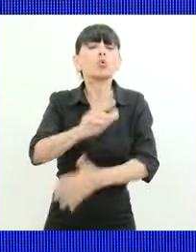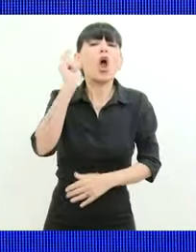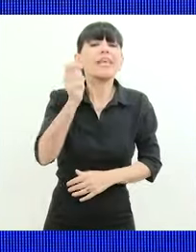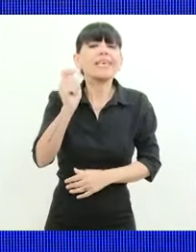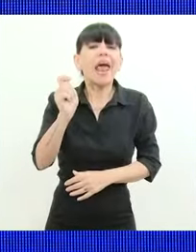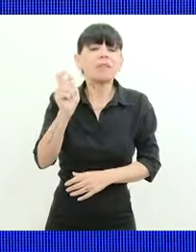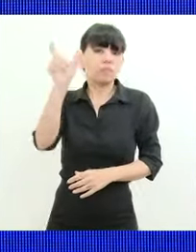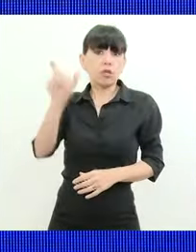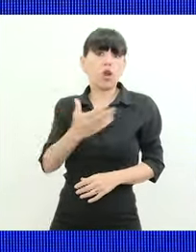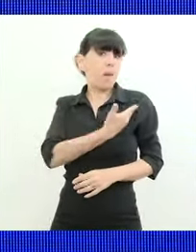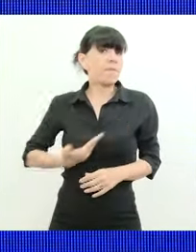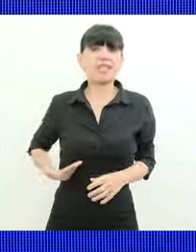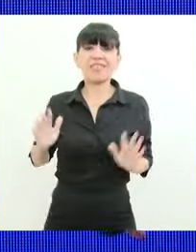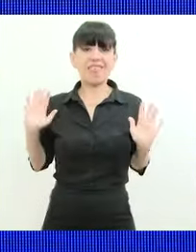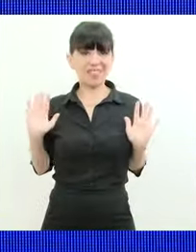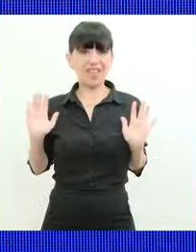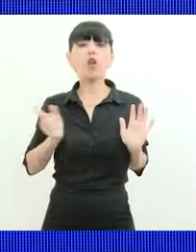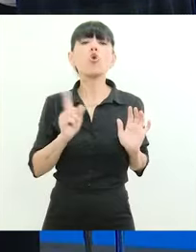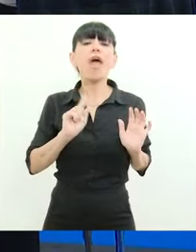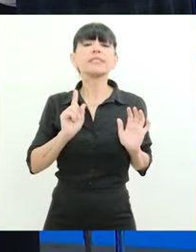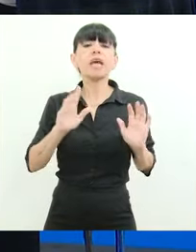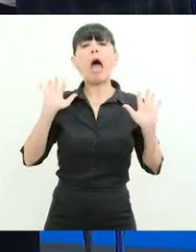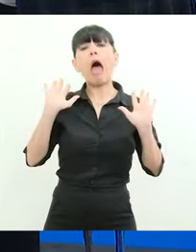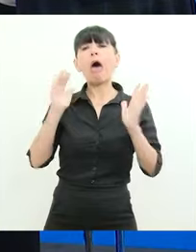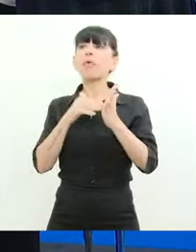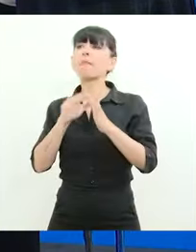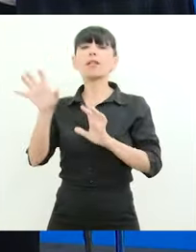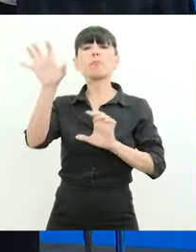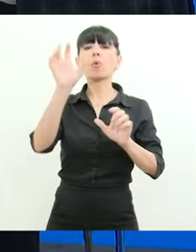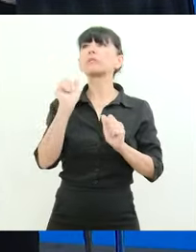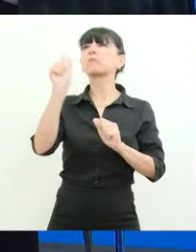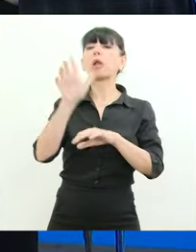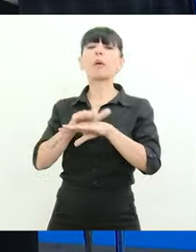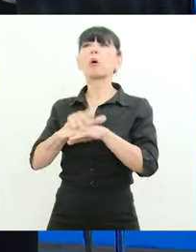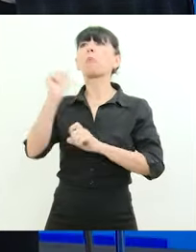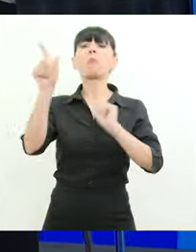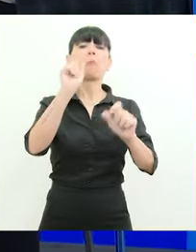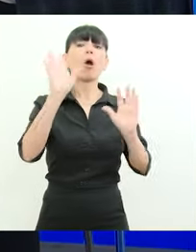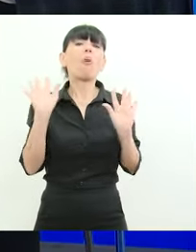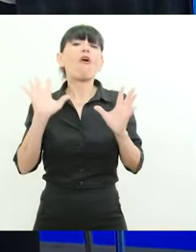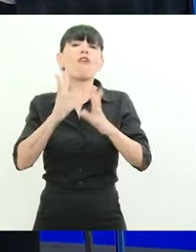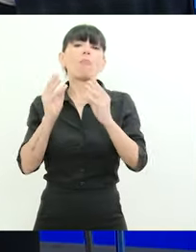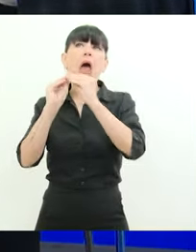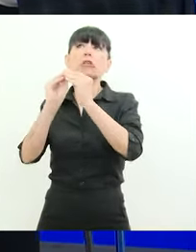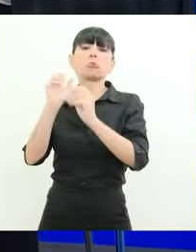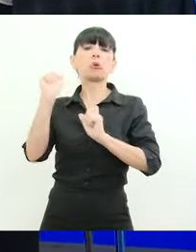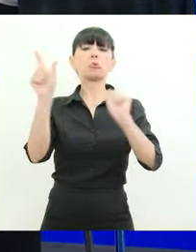personal no un problema de las provincias porque si no condenamos a que cada uno se arregle como pueda